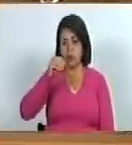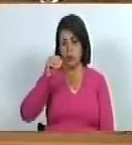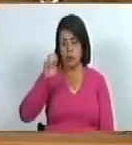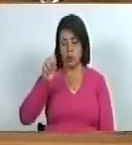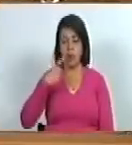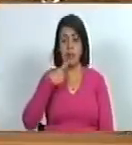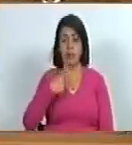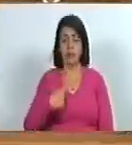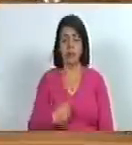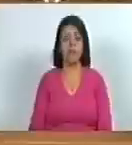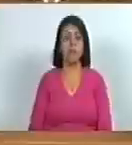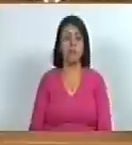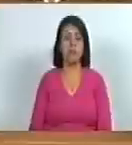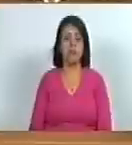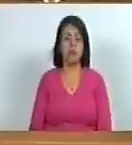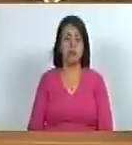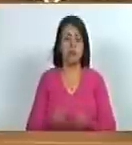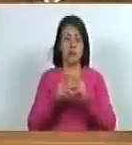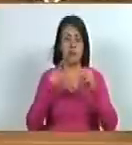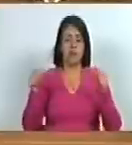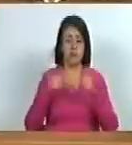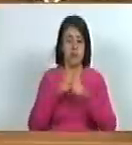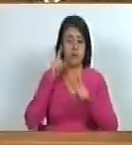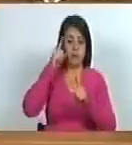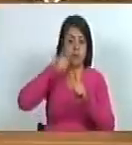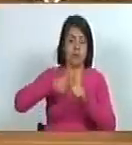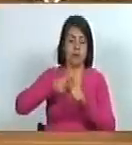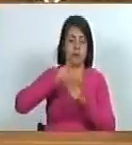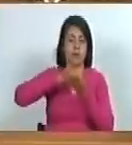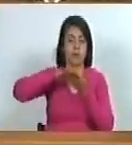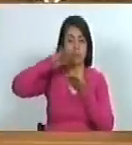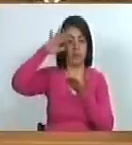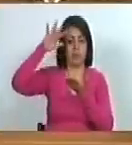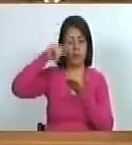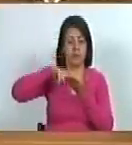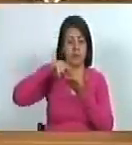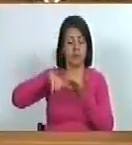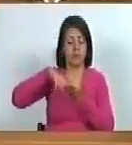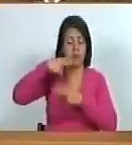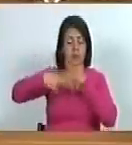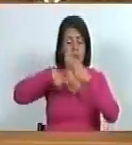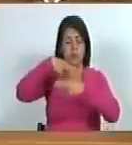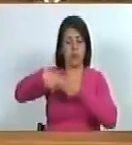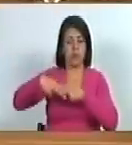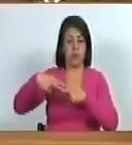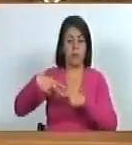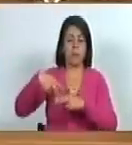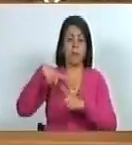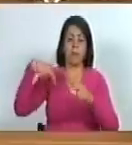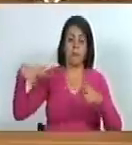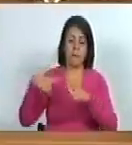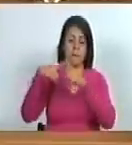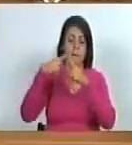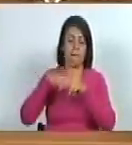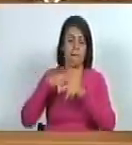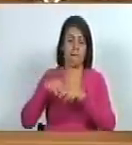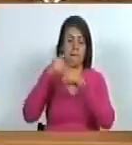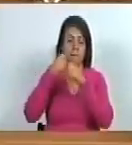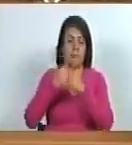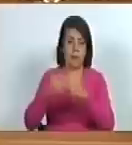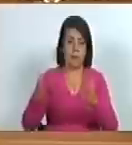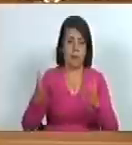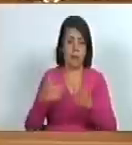¿Quiere el destino que la gloria y el legado a su encuentro esté